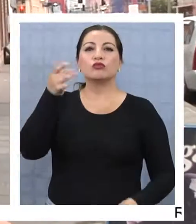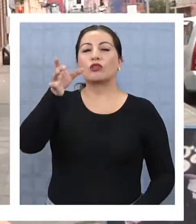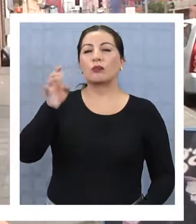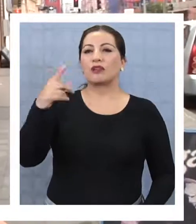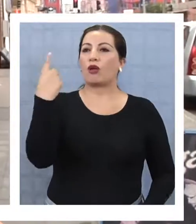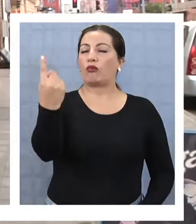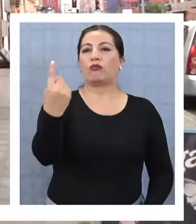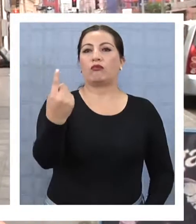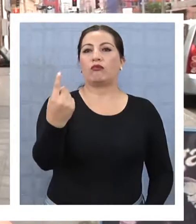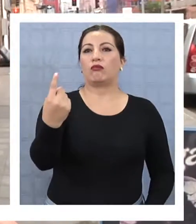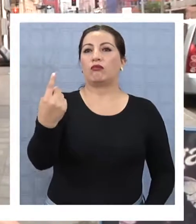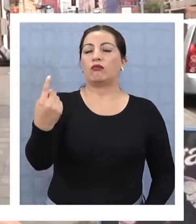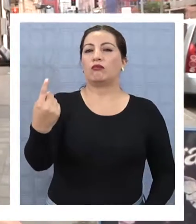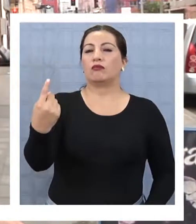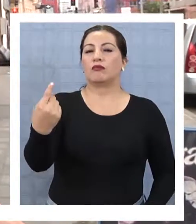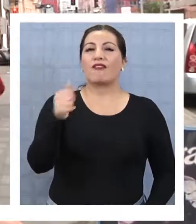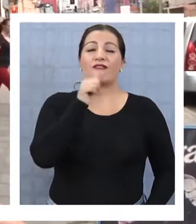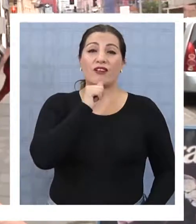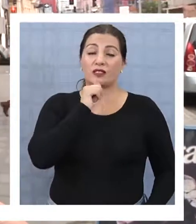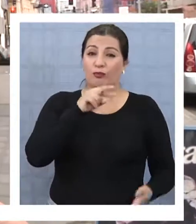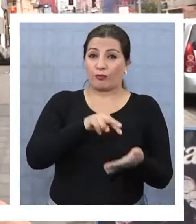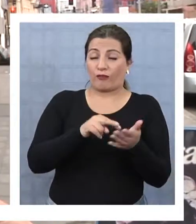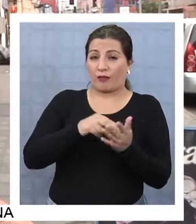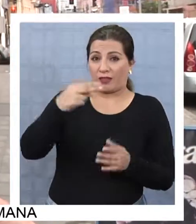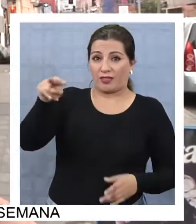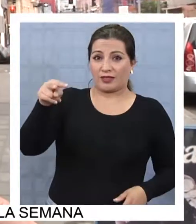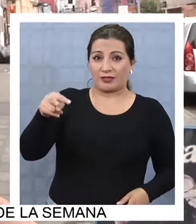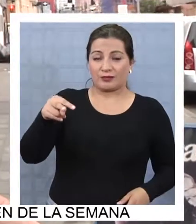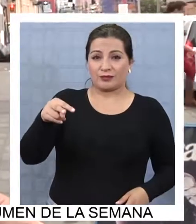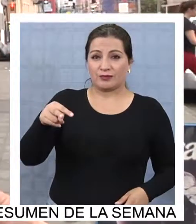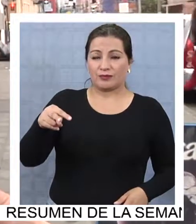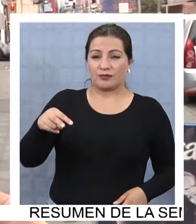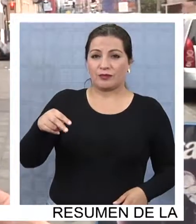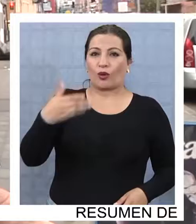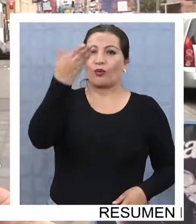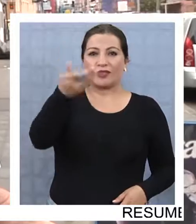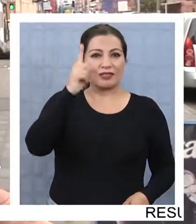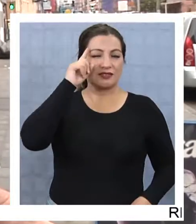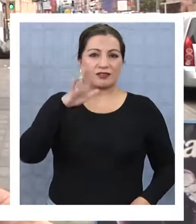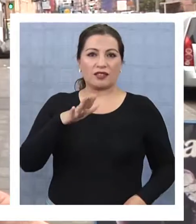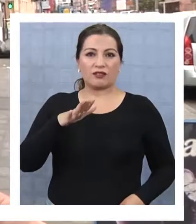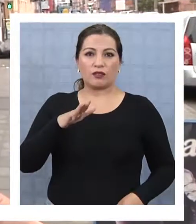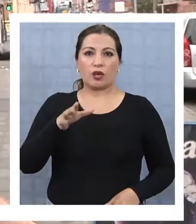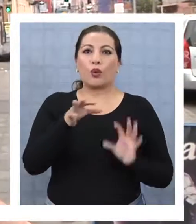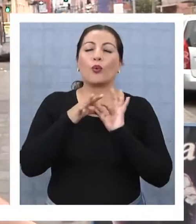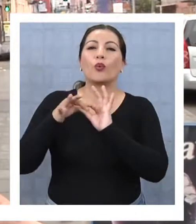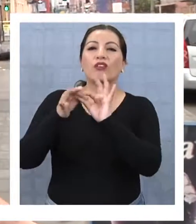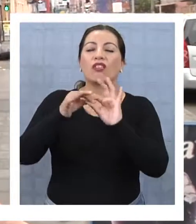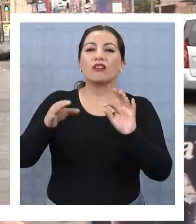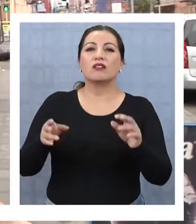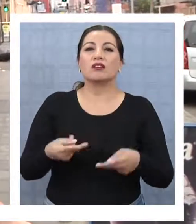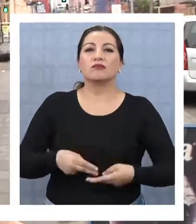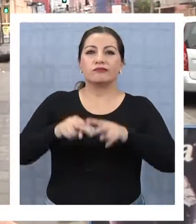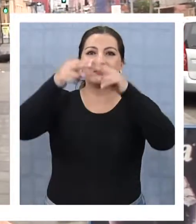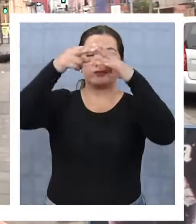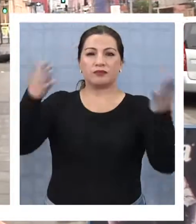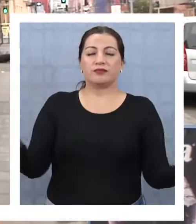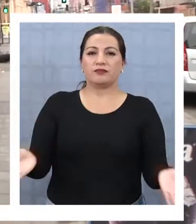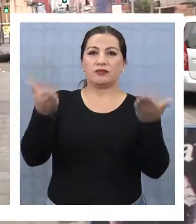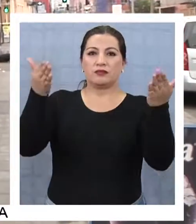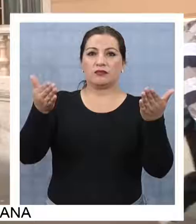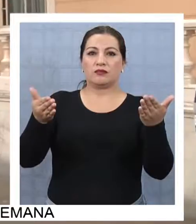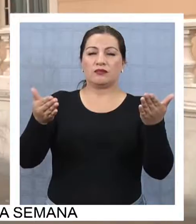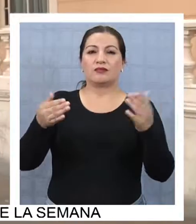él solo nomás, no porque él falla o algo. Creo que esto, como ya se sabe, hay que levantarlo juntos porque el carro se estira